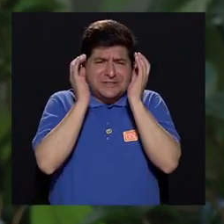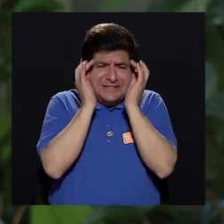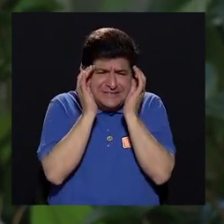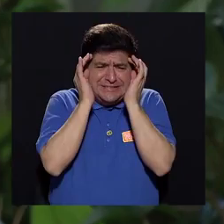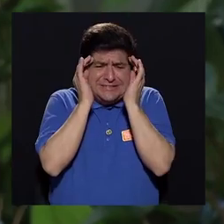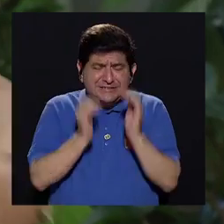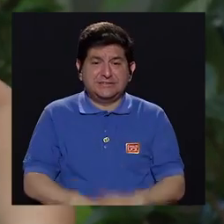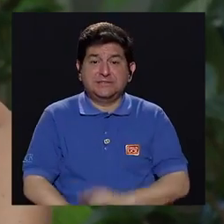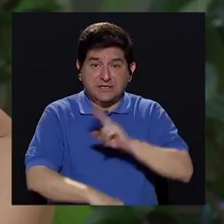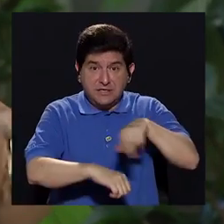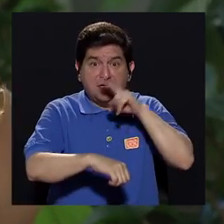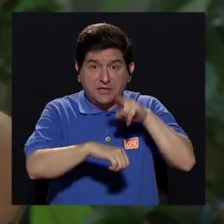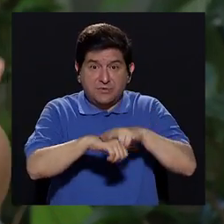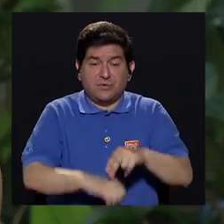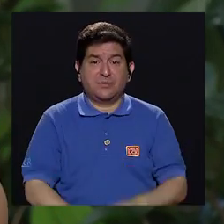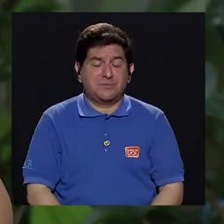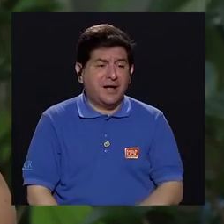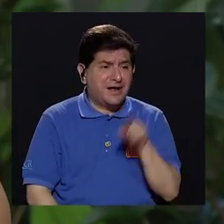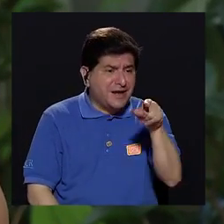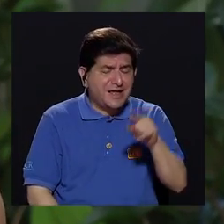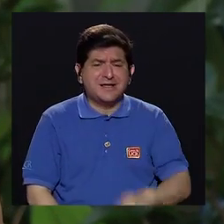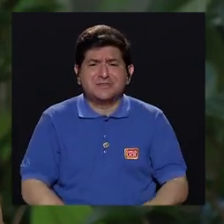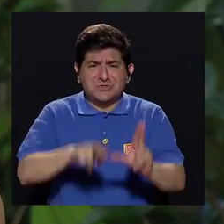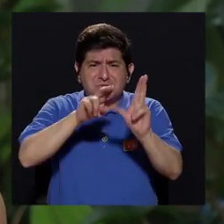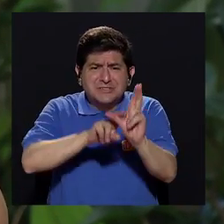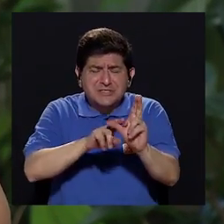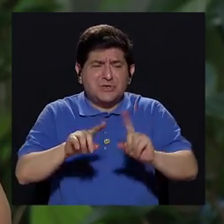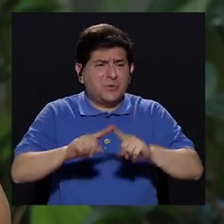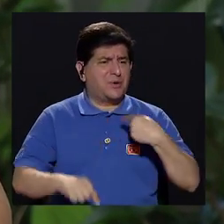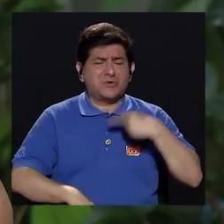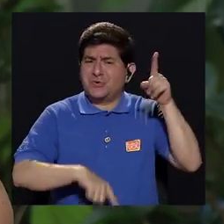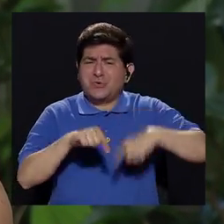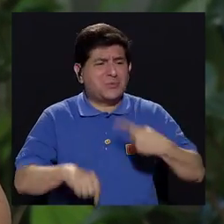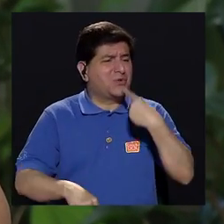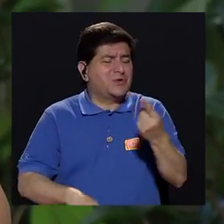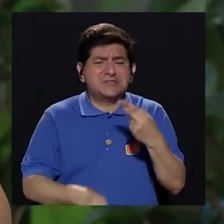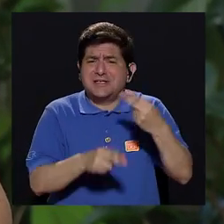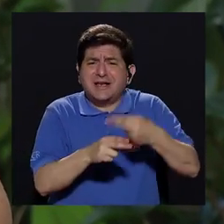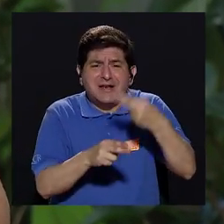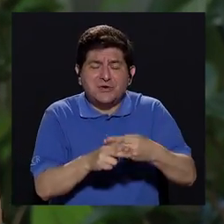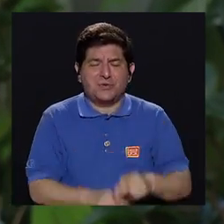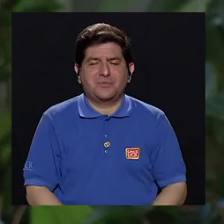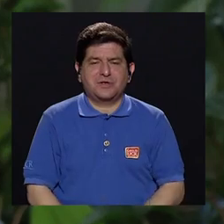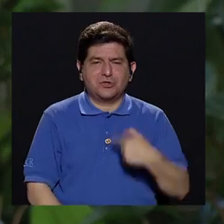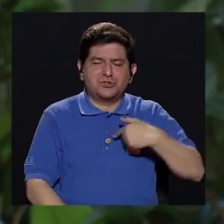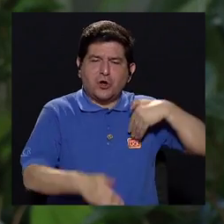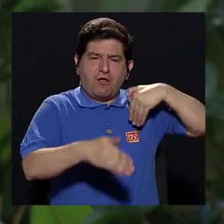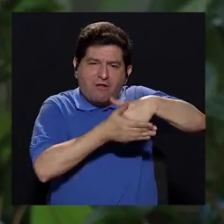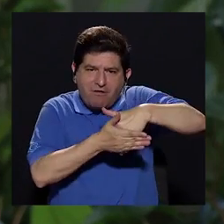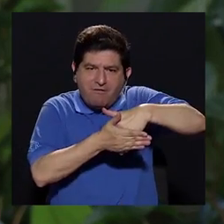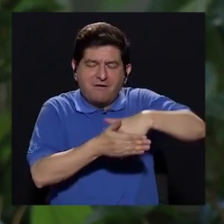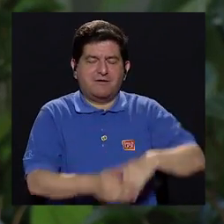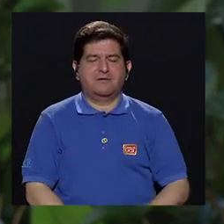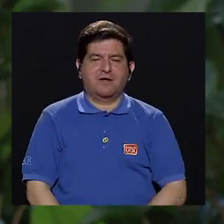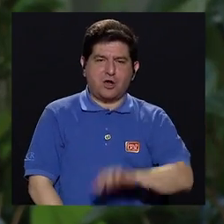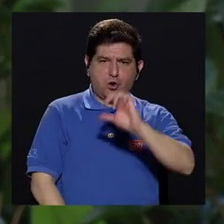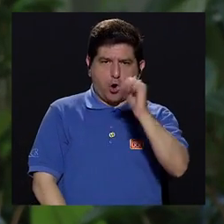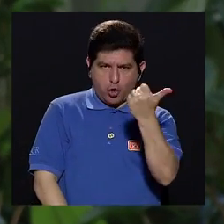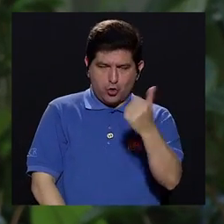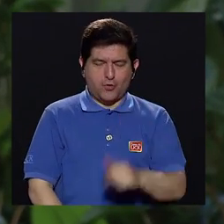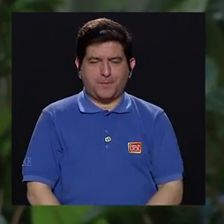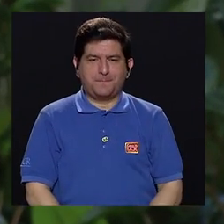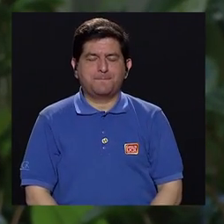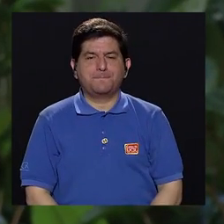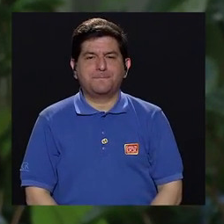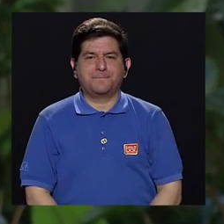porque esto es tan común. Eso se llama sillón. Yo lo siento acá, pero no lo puedo decir. Entonces, me quedo pegada. Y el otro es de